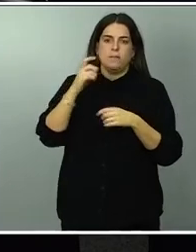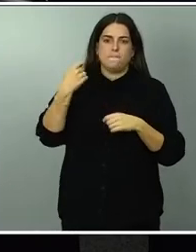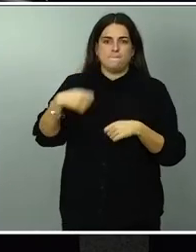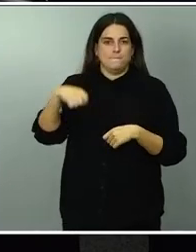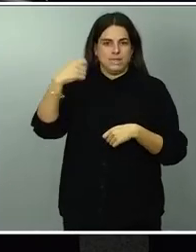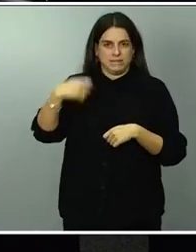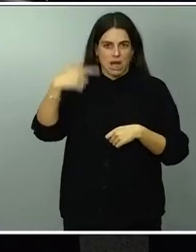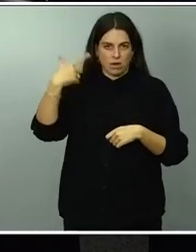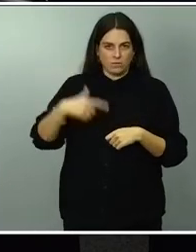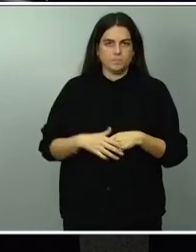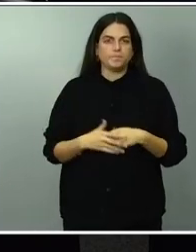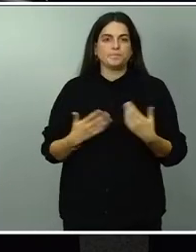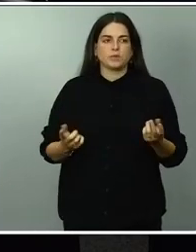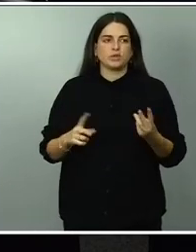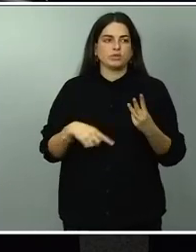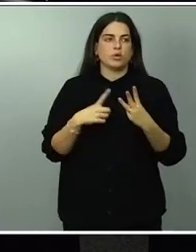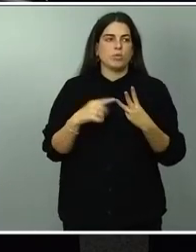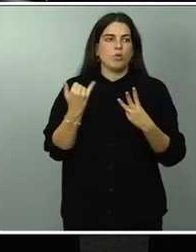no sé